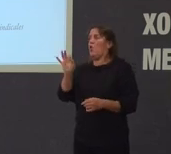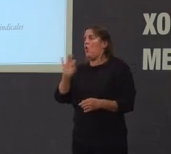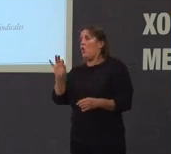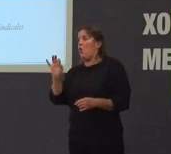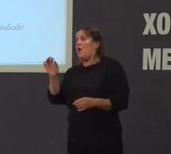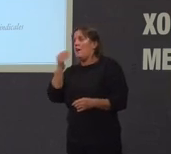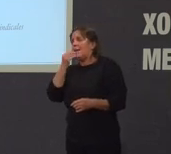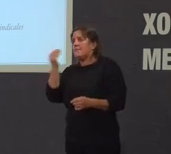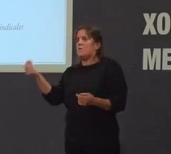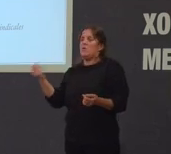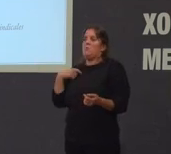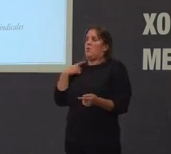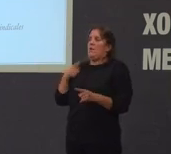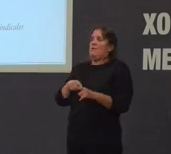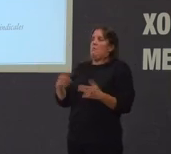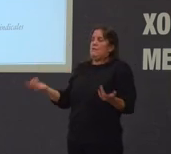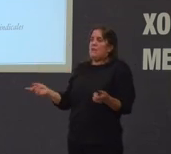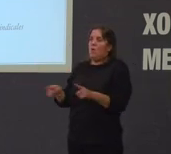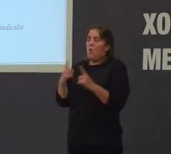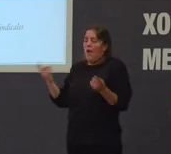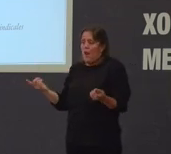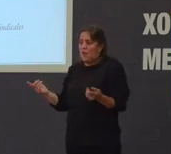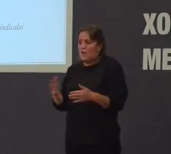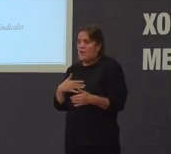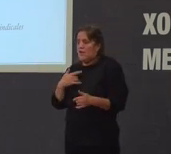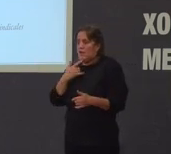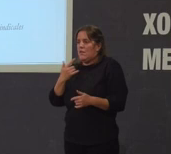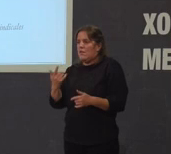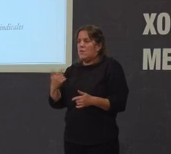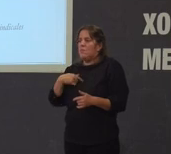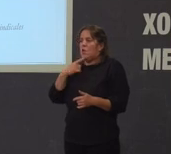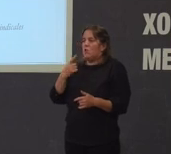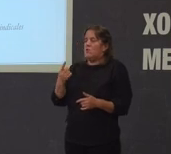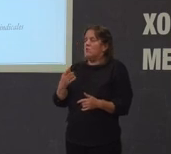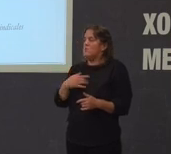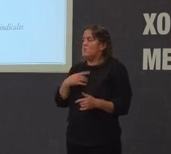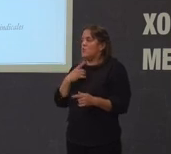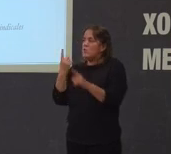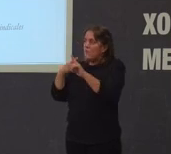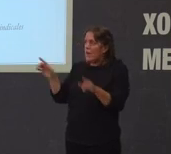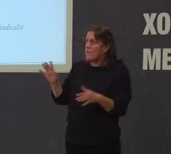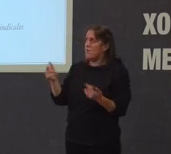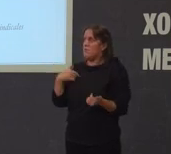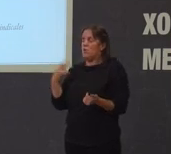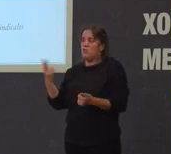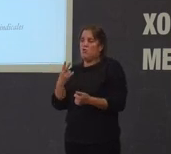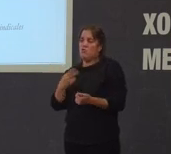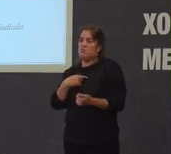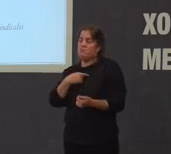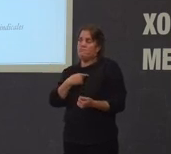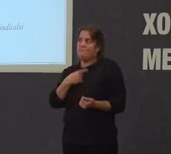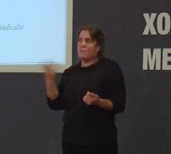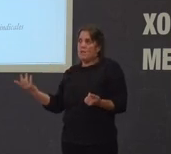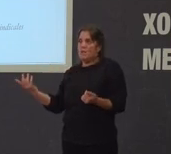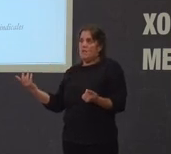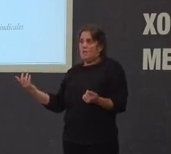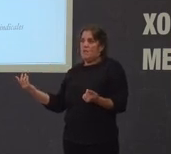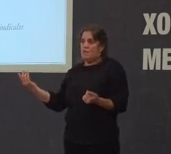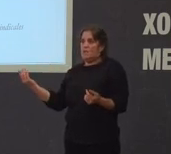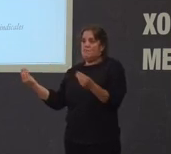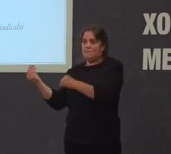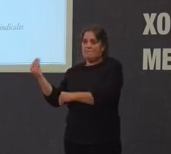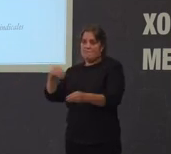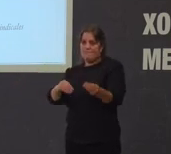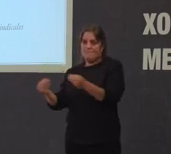gastronómico tipista que non é o mesmo pero un bede do outro digamos entón digamos que